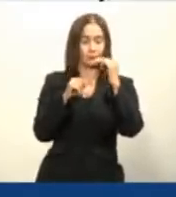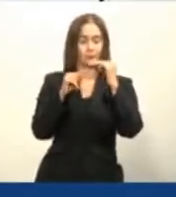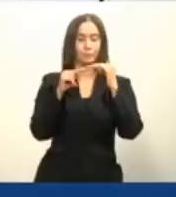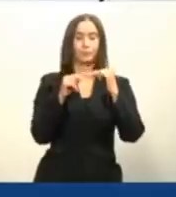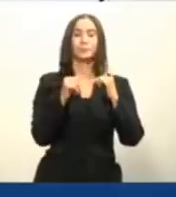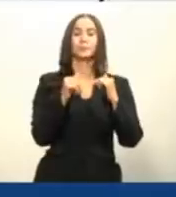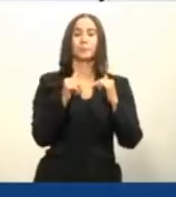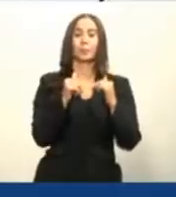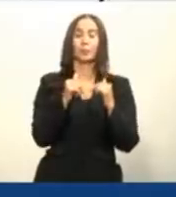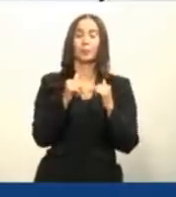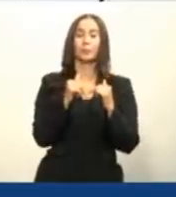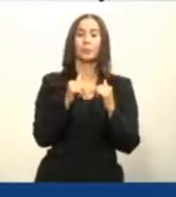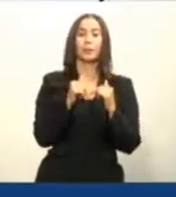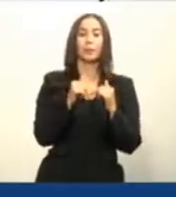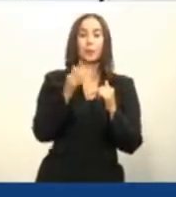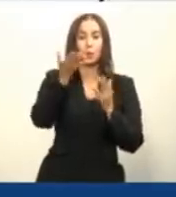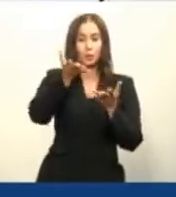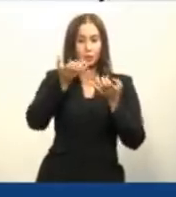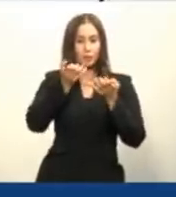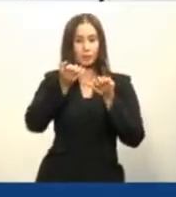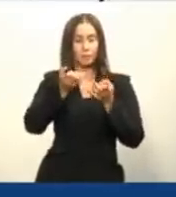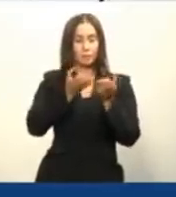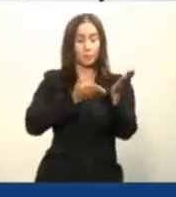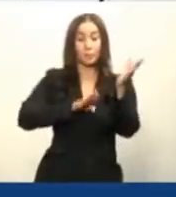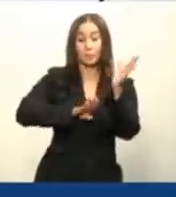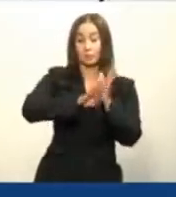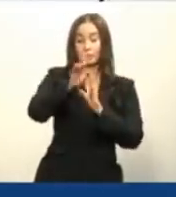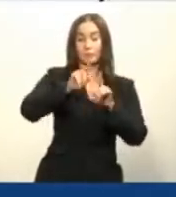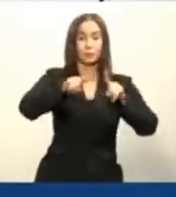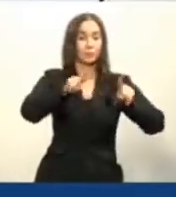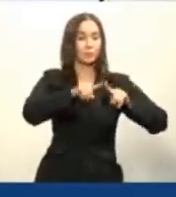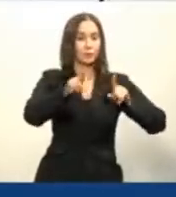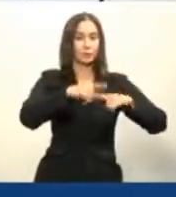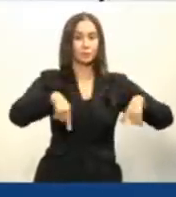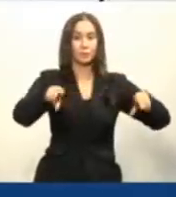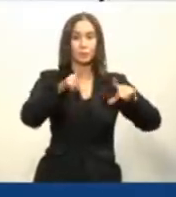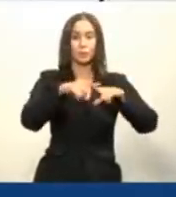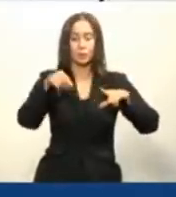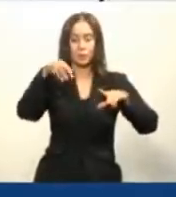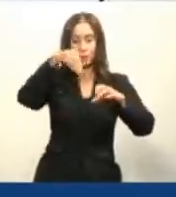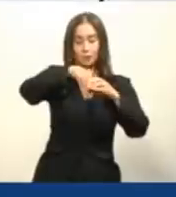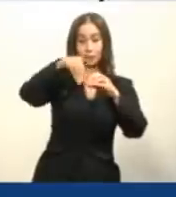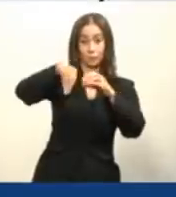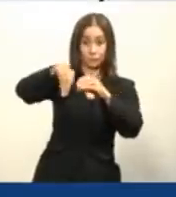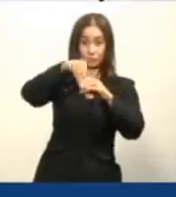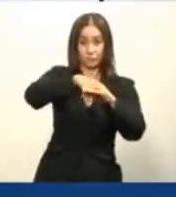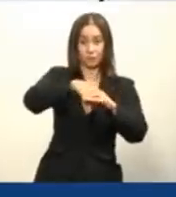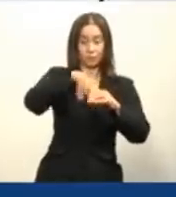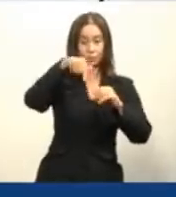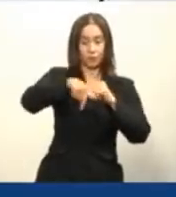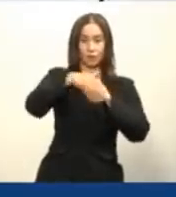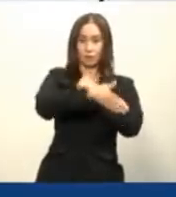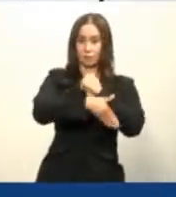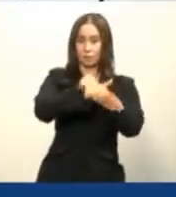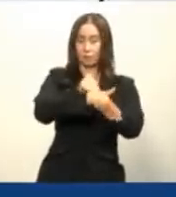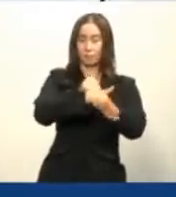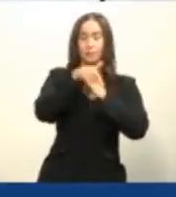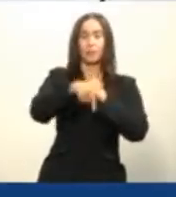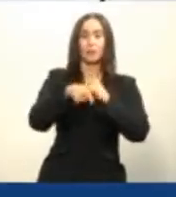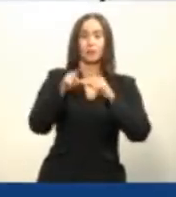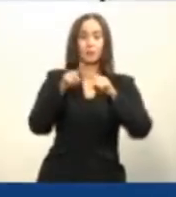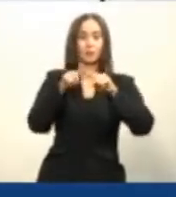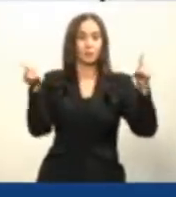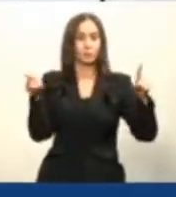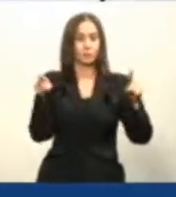la intención es desarrollar en diferentes lugares de tanto de los centros urbanos como del país proyectos de manera paralela y son